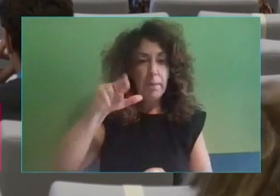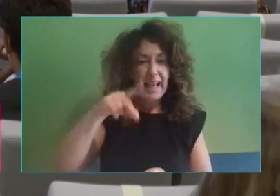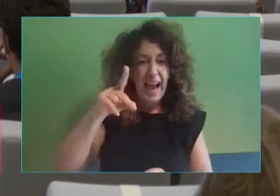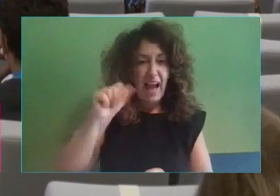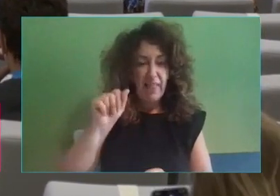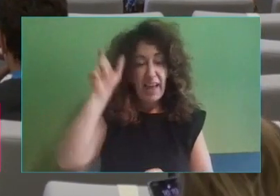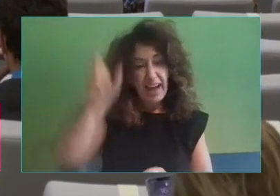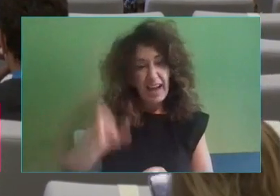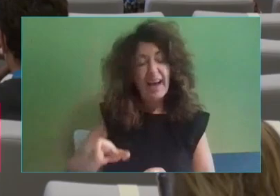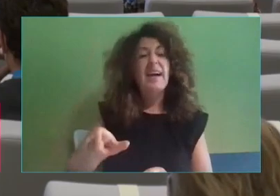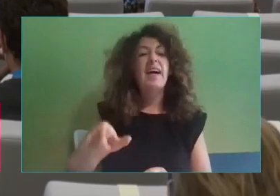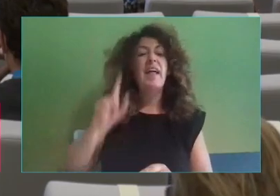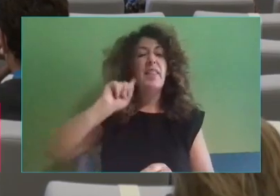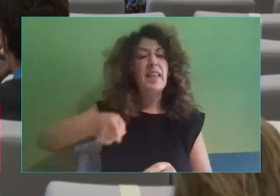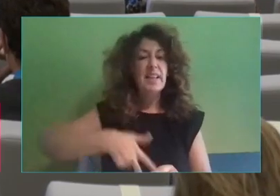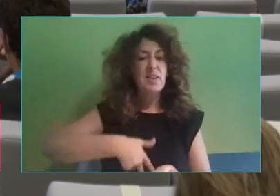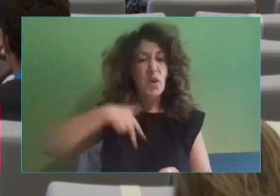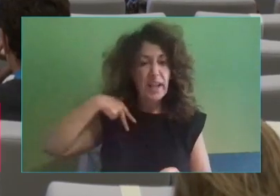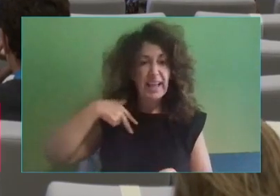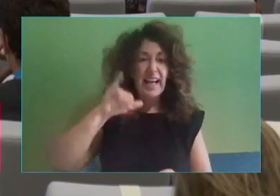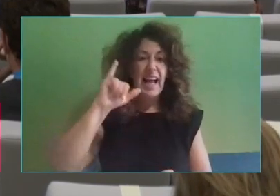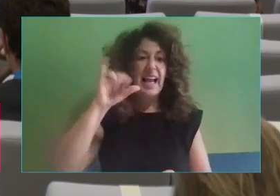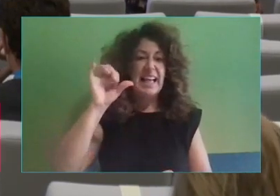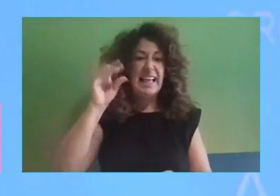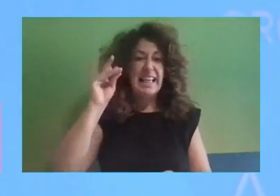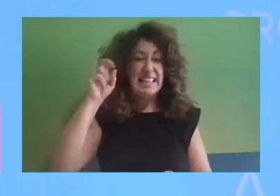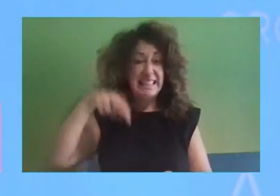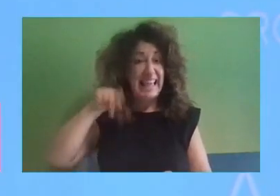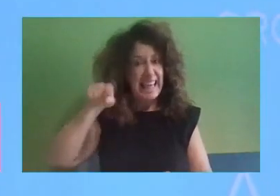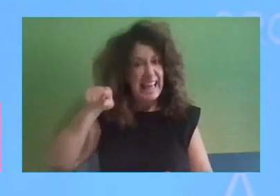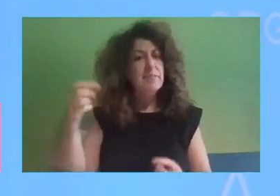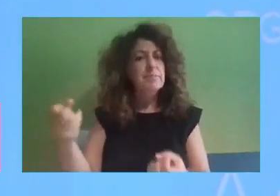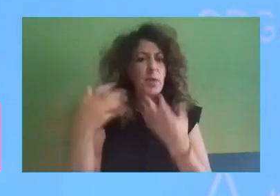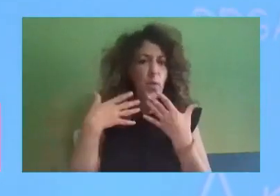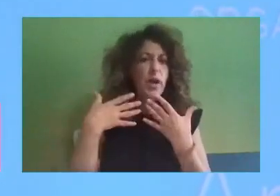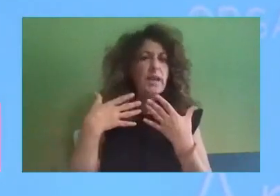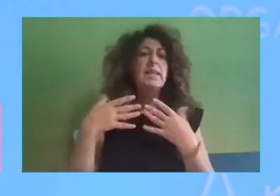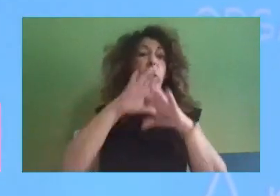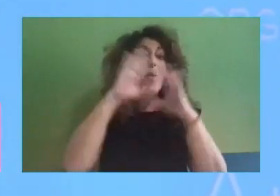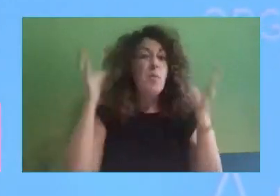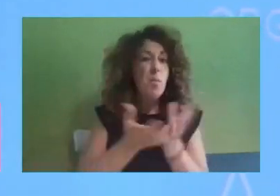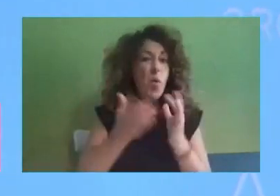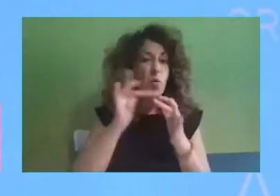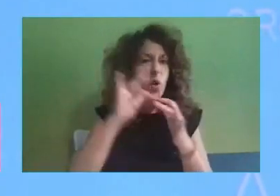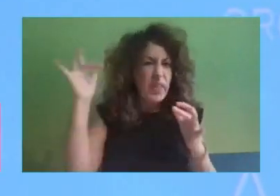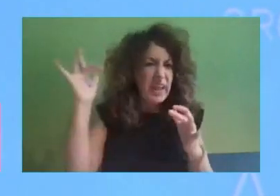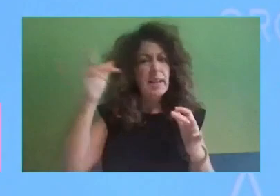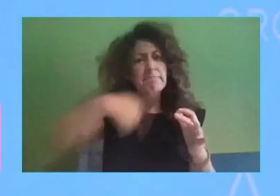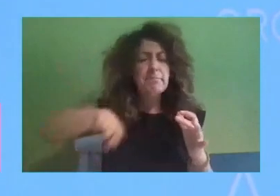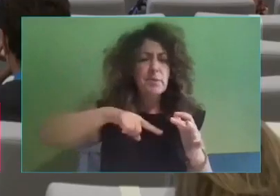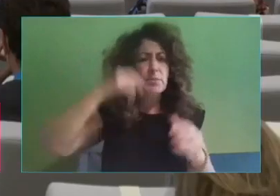trasladar la importancia de reinventarse en un mundo cada vez más digital. Bienvenido, Rodrigo. Gracias.